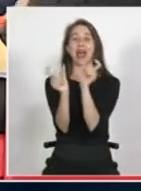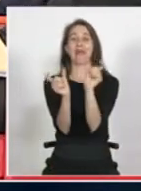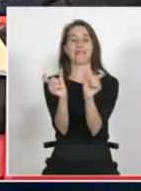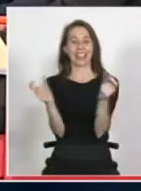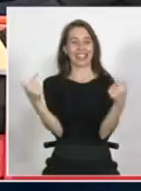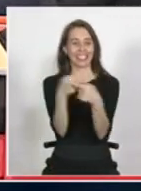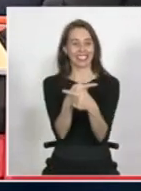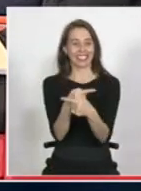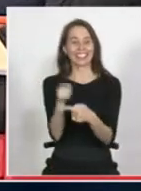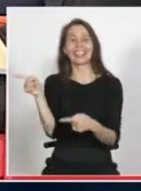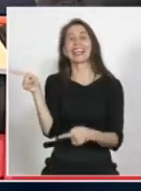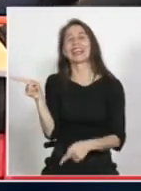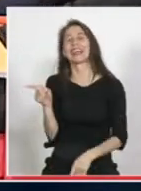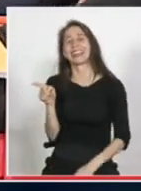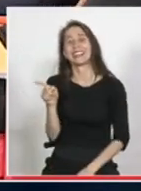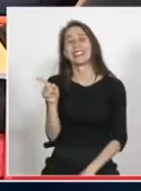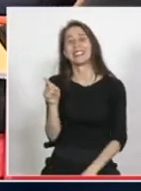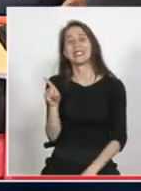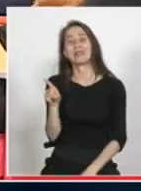él tiene algo de pelota claro